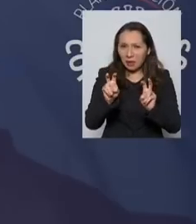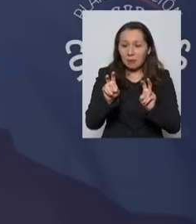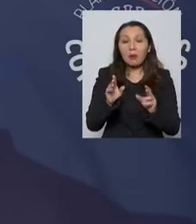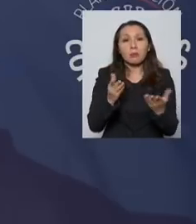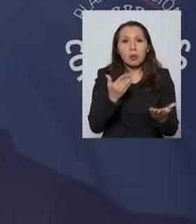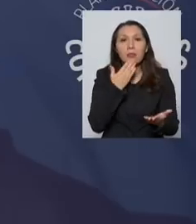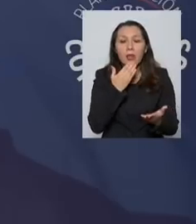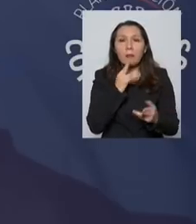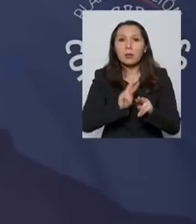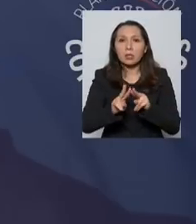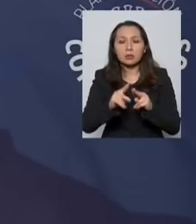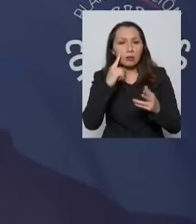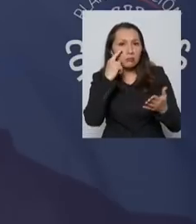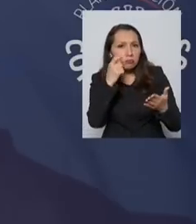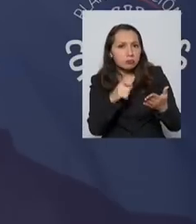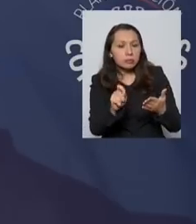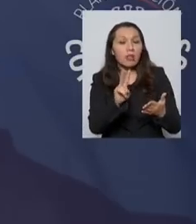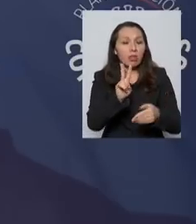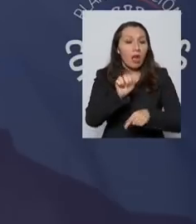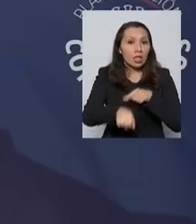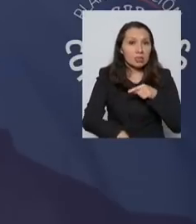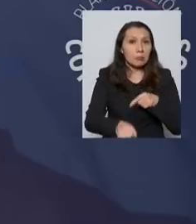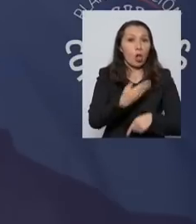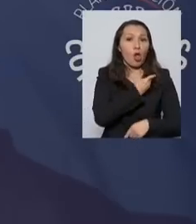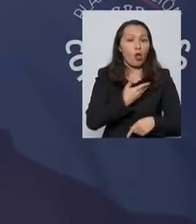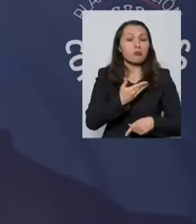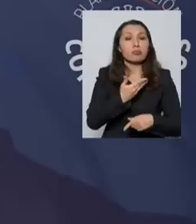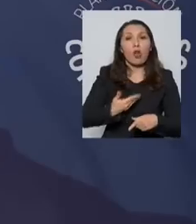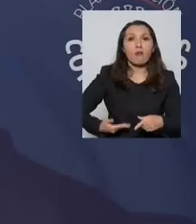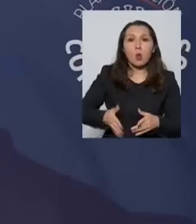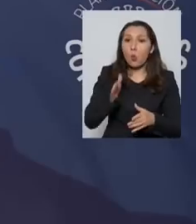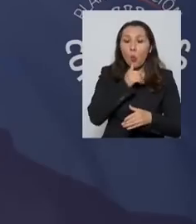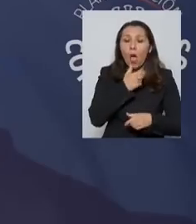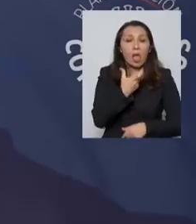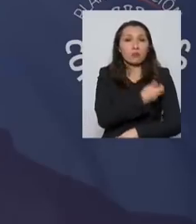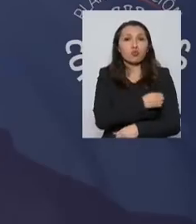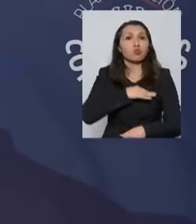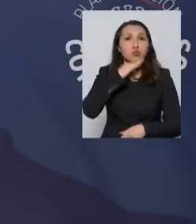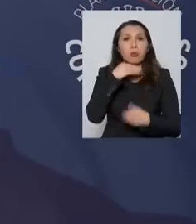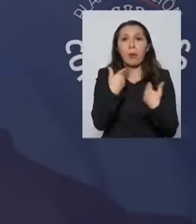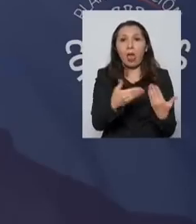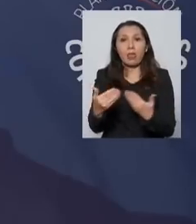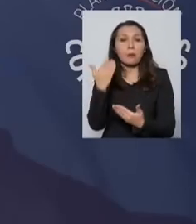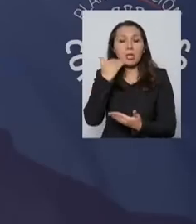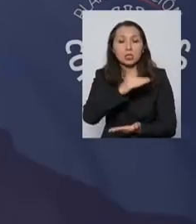también se hace un reconocimiento de parte del Ministerio de que no había disponibilidad de vacunas para los escolares.